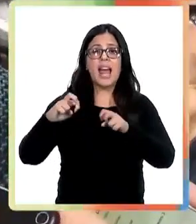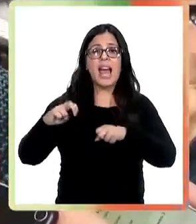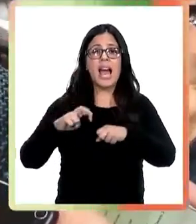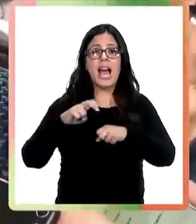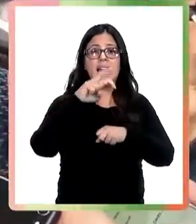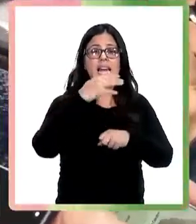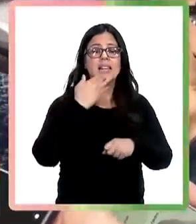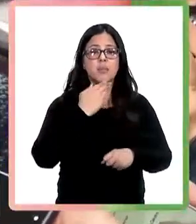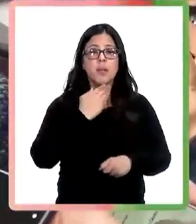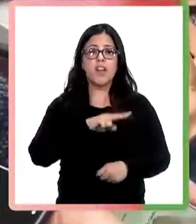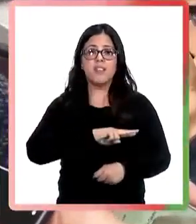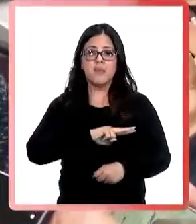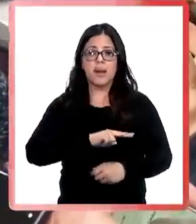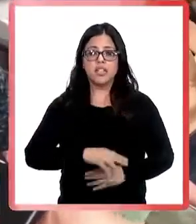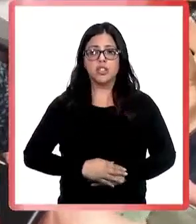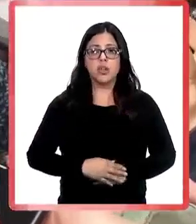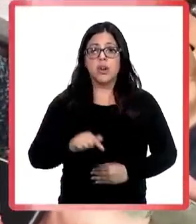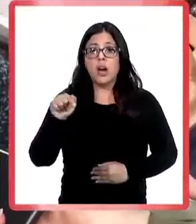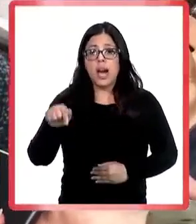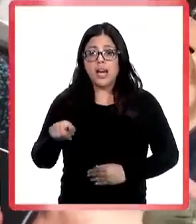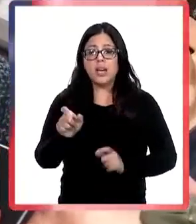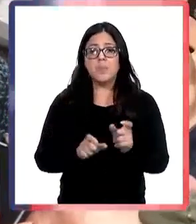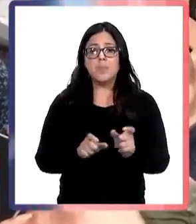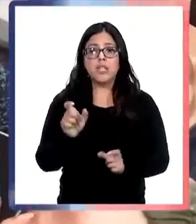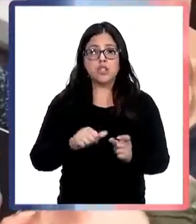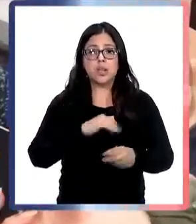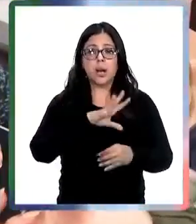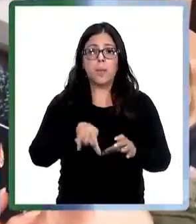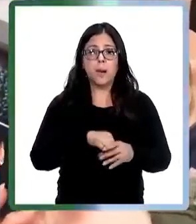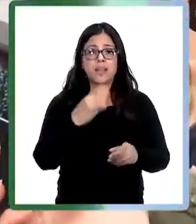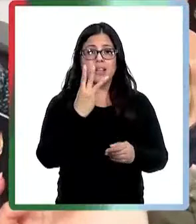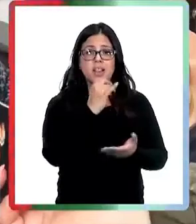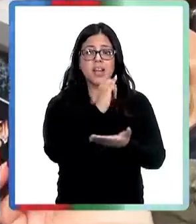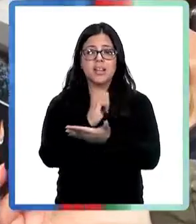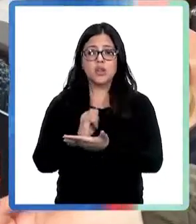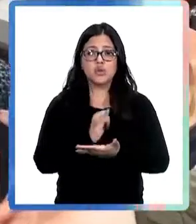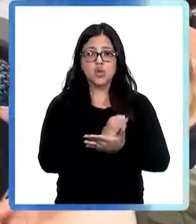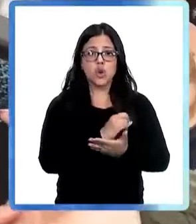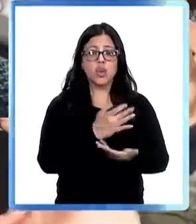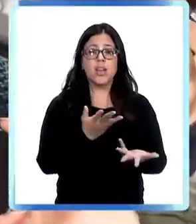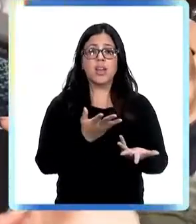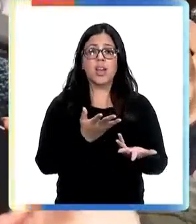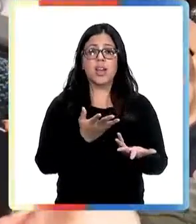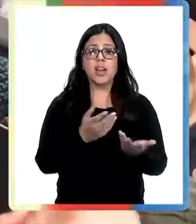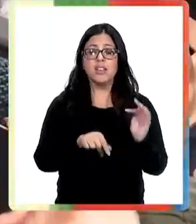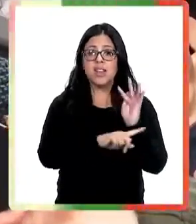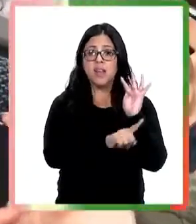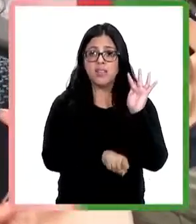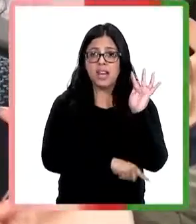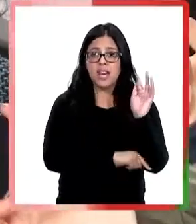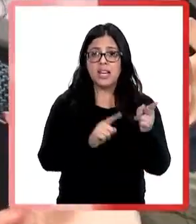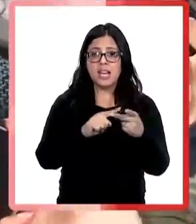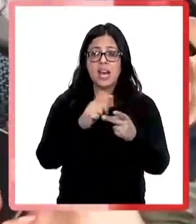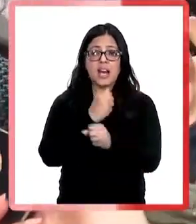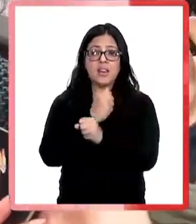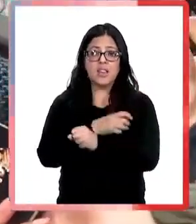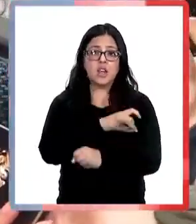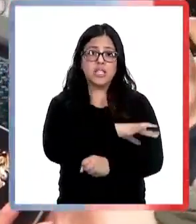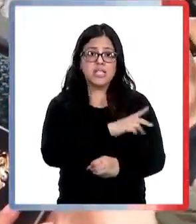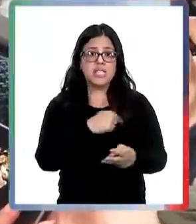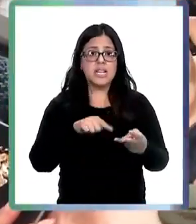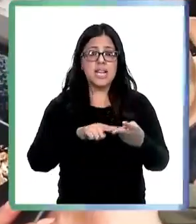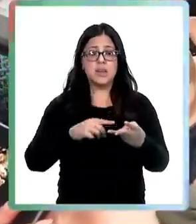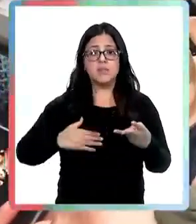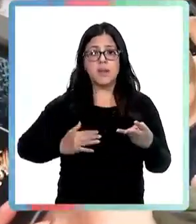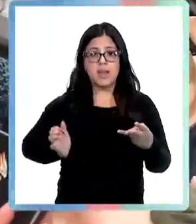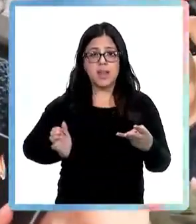instituciones el Ministerio Público, el Carabineros de Chile y la Policía de Investigaciones que van a actuar de intermediarias